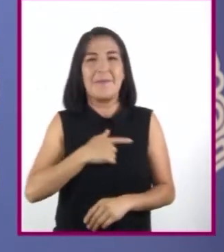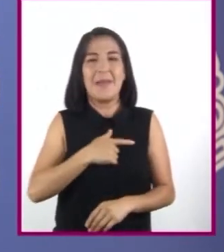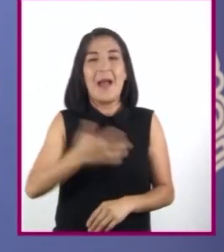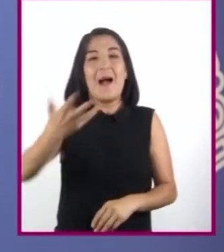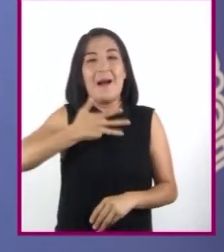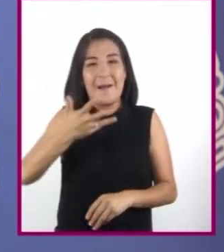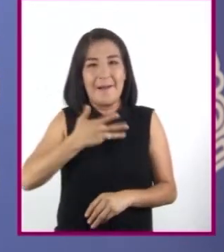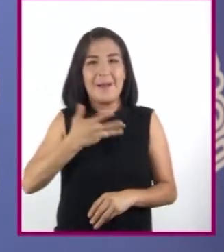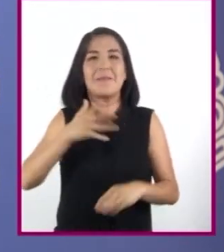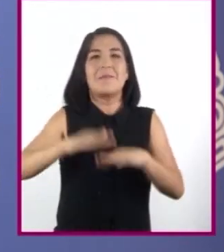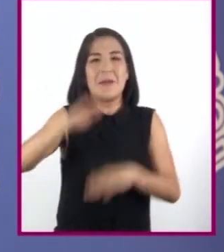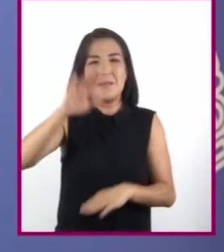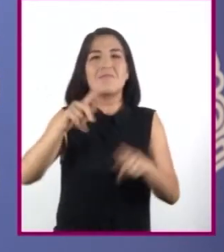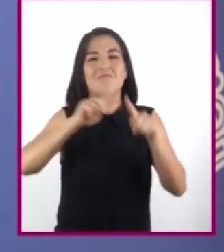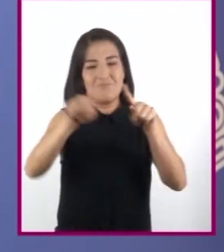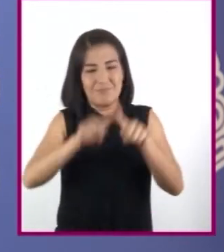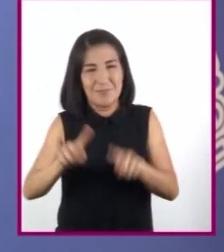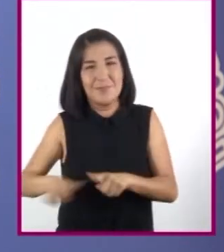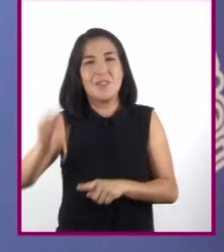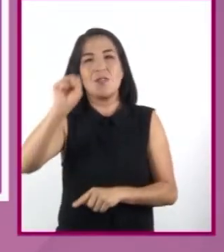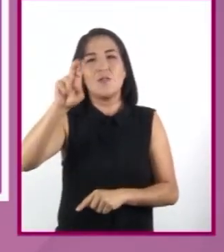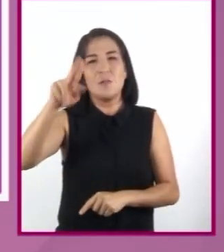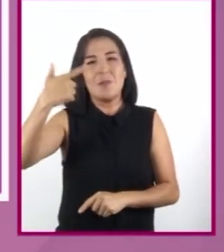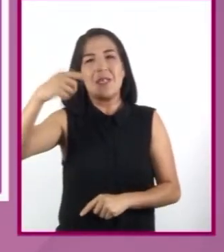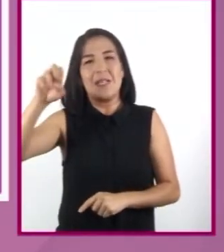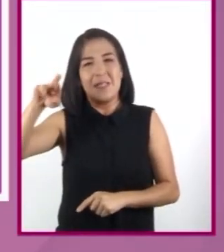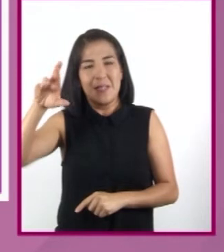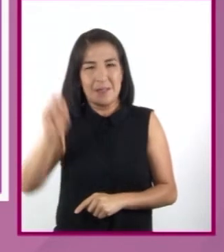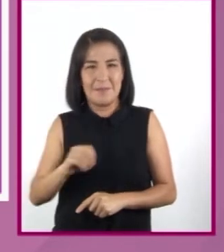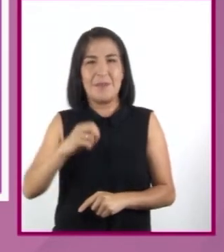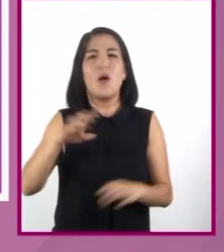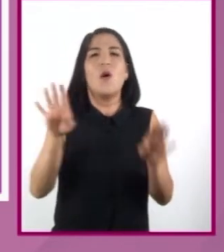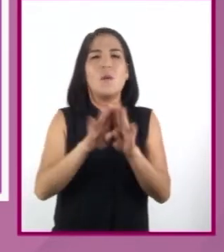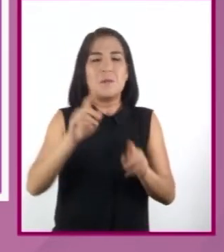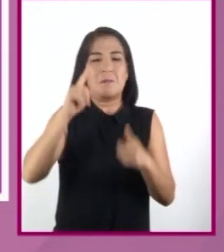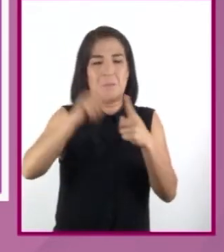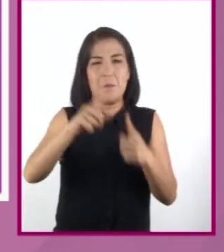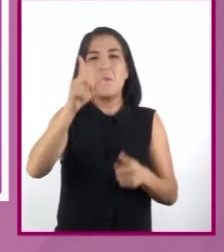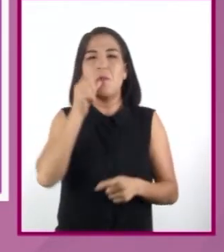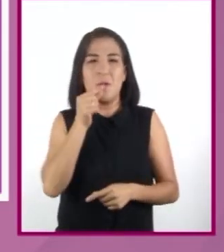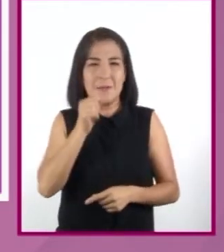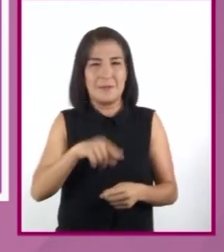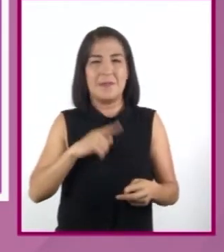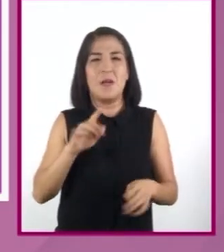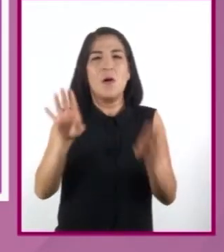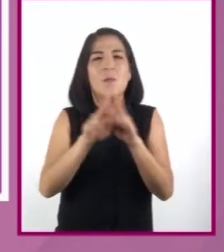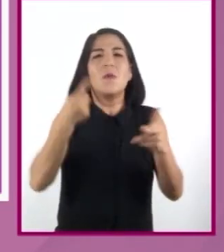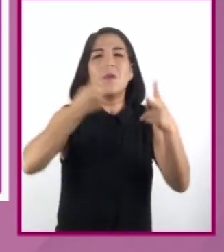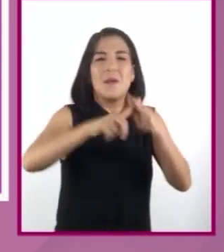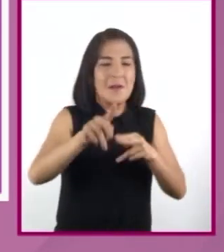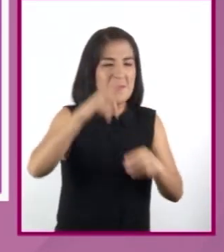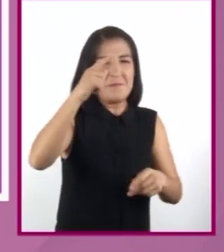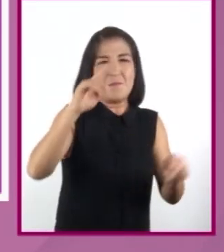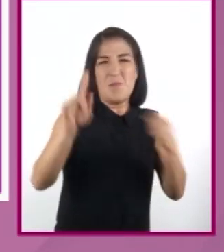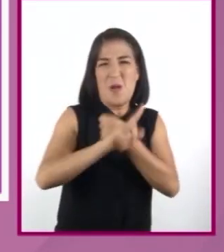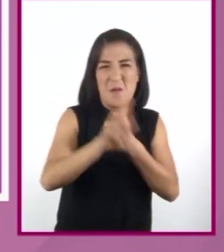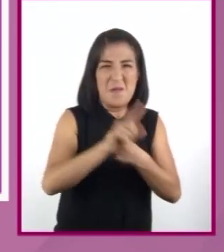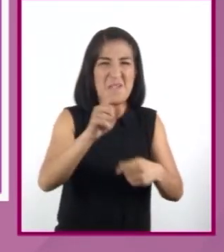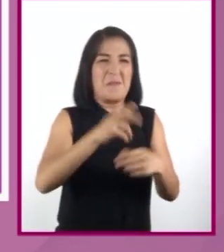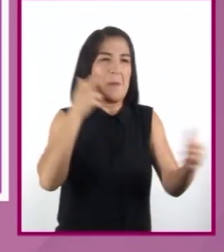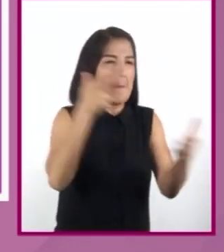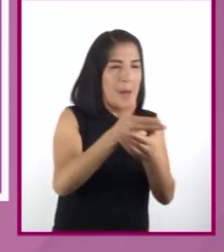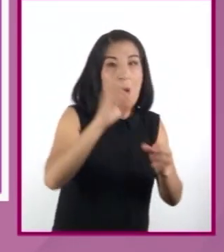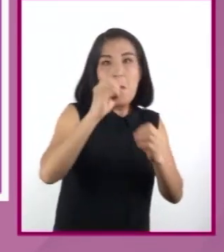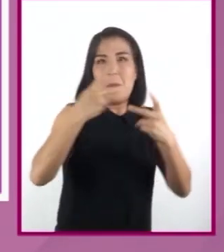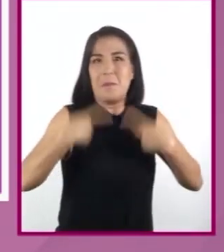Existen una gran variedad de subgéneros narrativos, como Policíaco, Inicia con un crimen o una desaparición